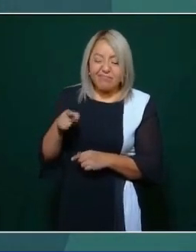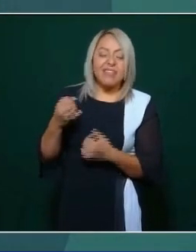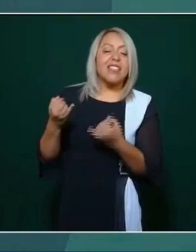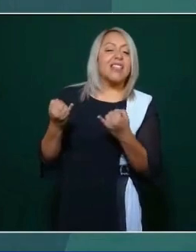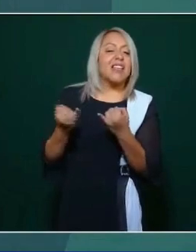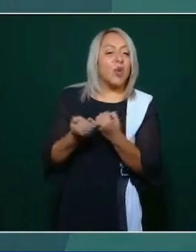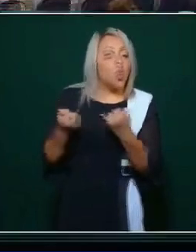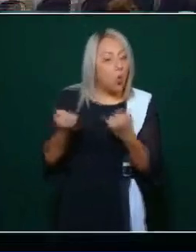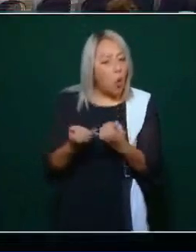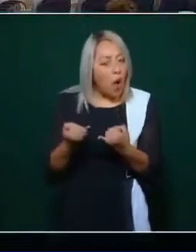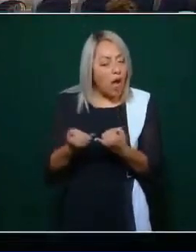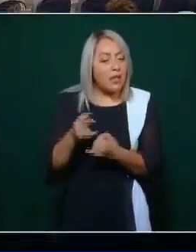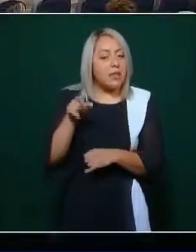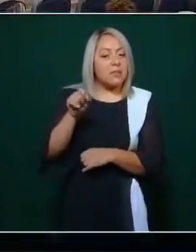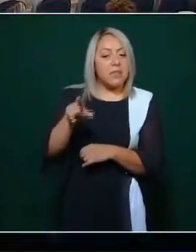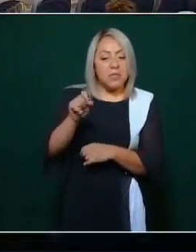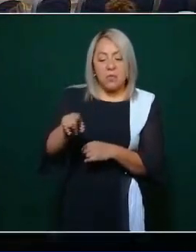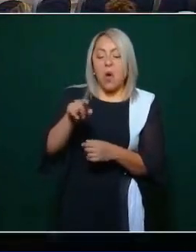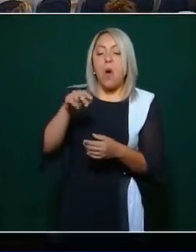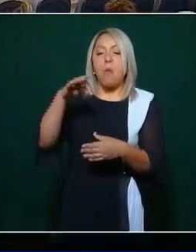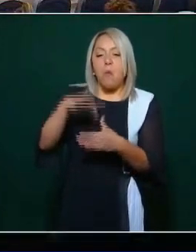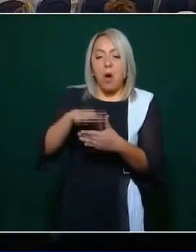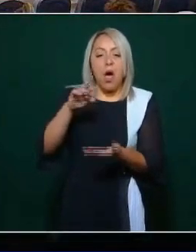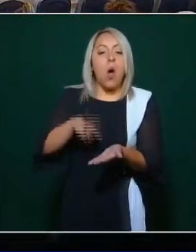de la reelección